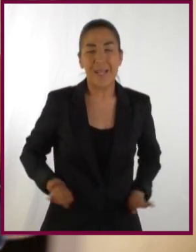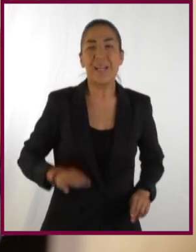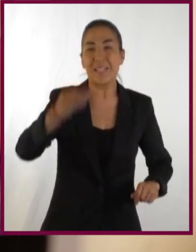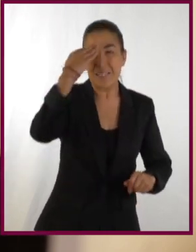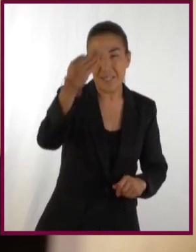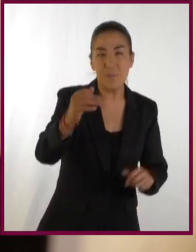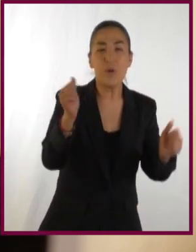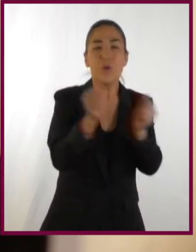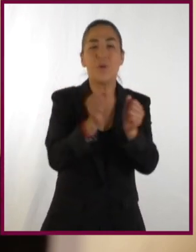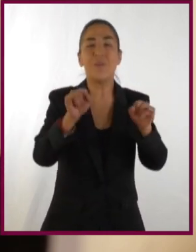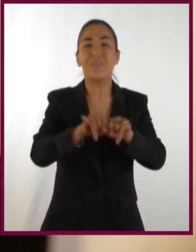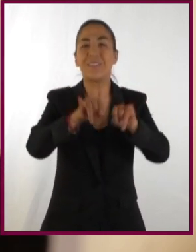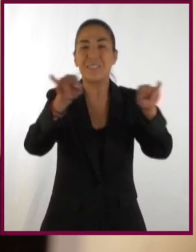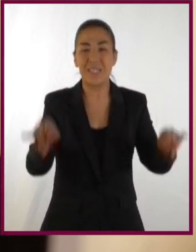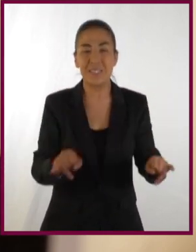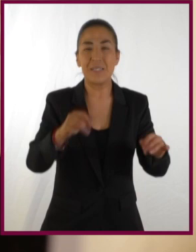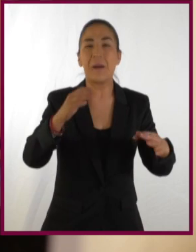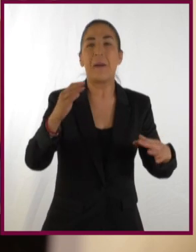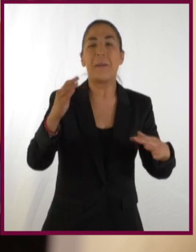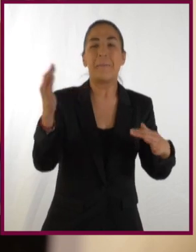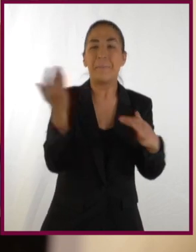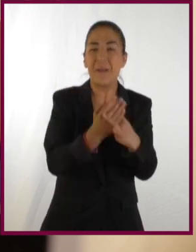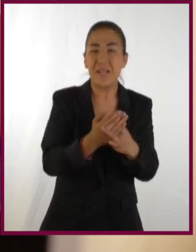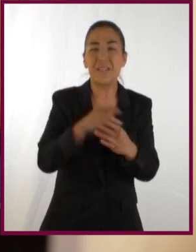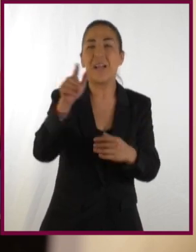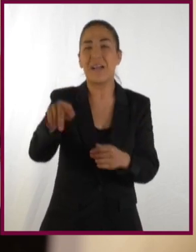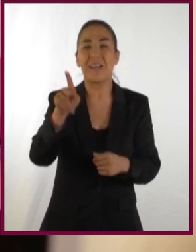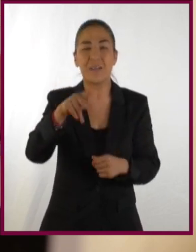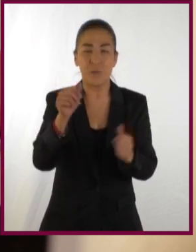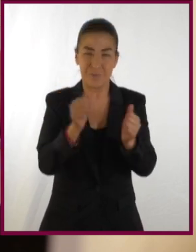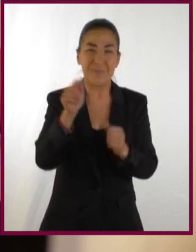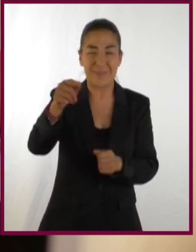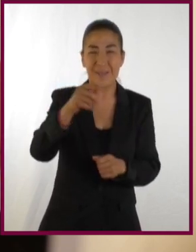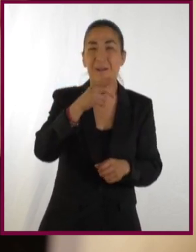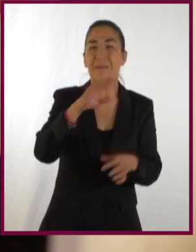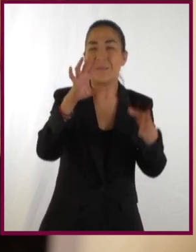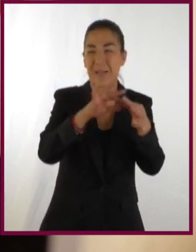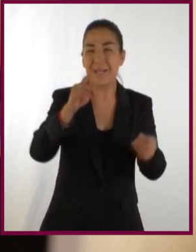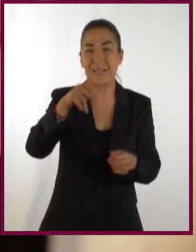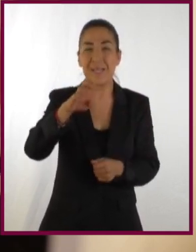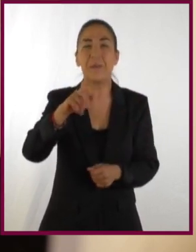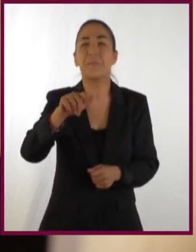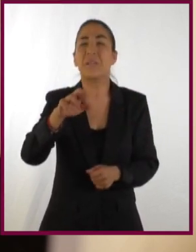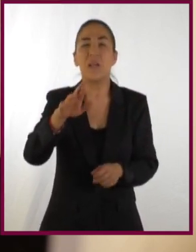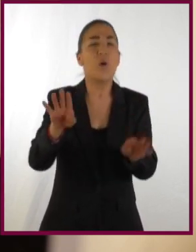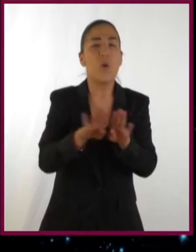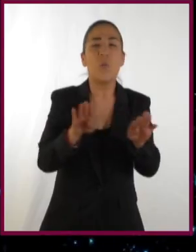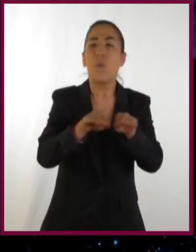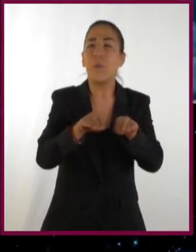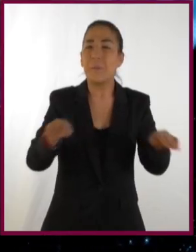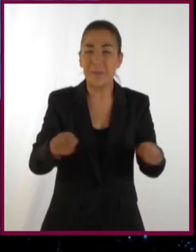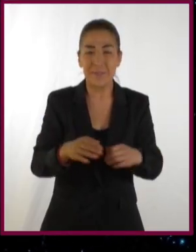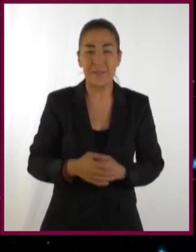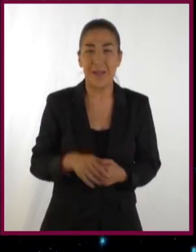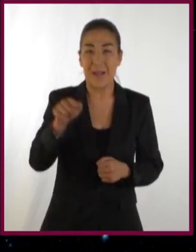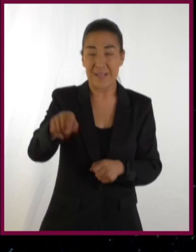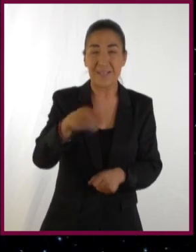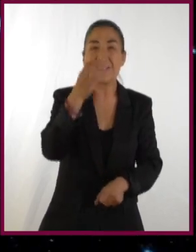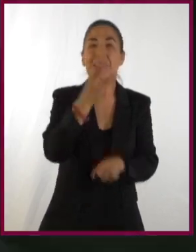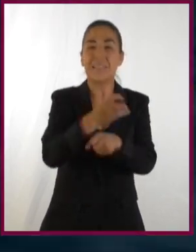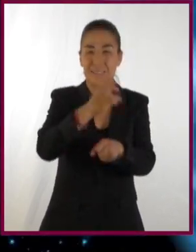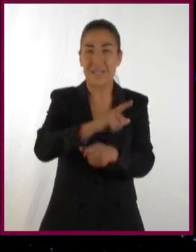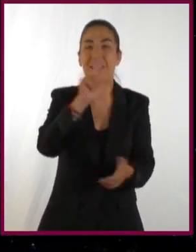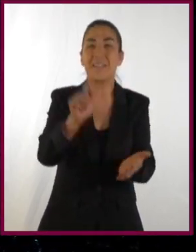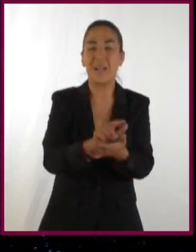la proporcionalidad del tiempo con la distancia media en la tercera ley de Keper y cómo se puede analizar esto? Claro. Mira,